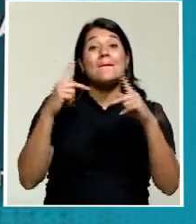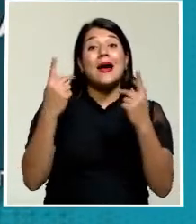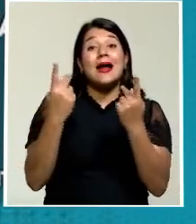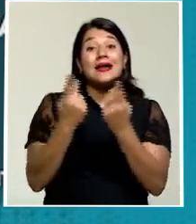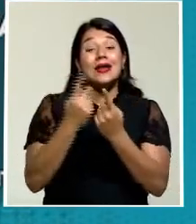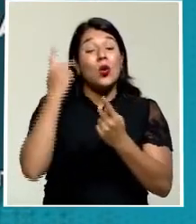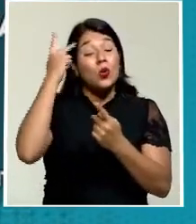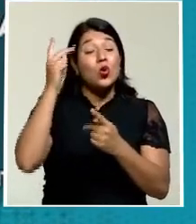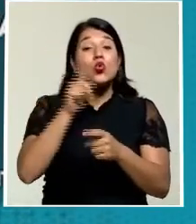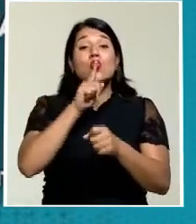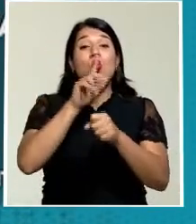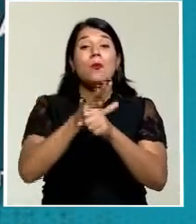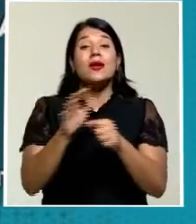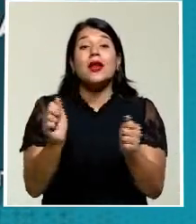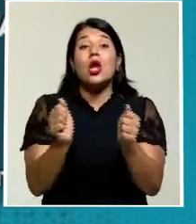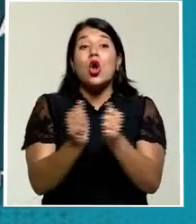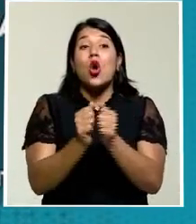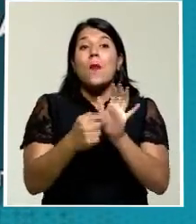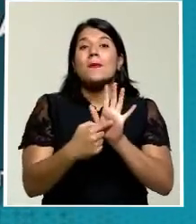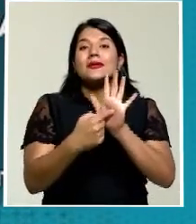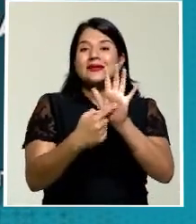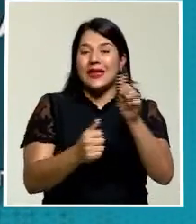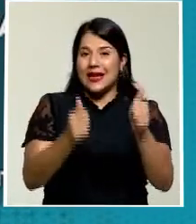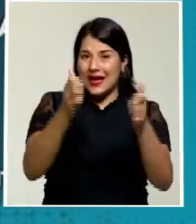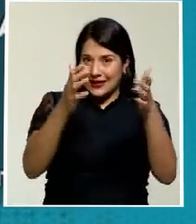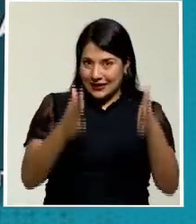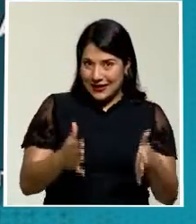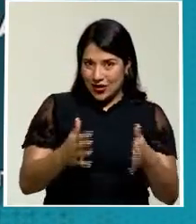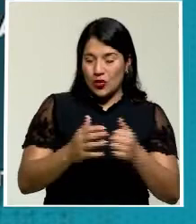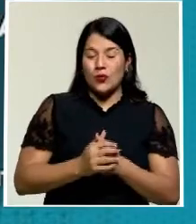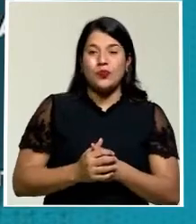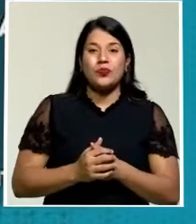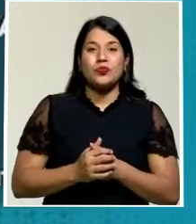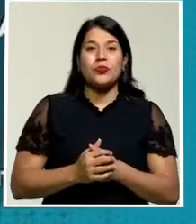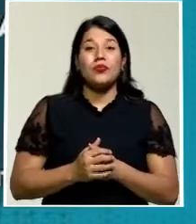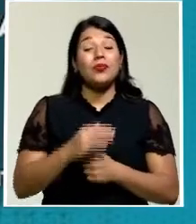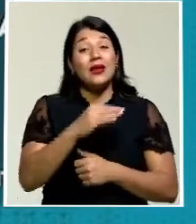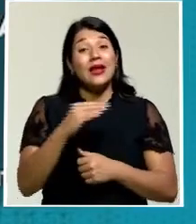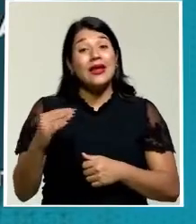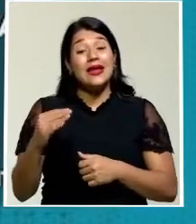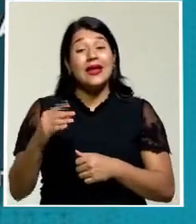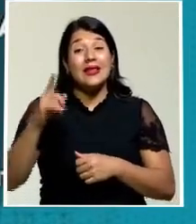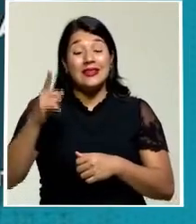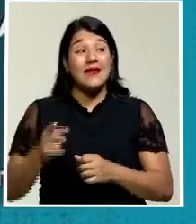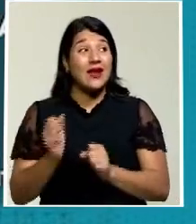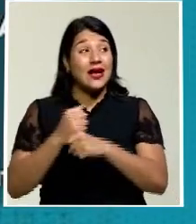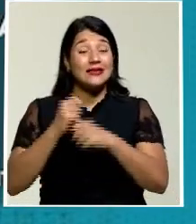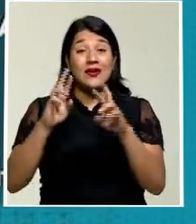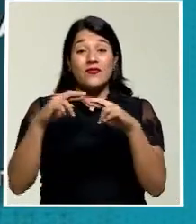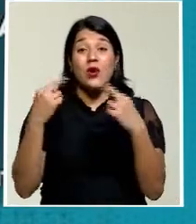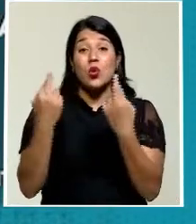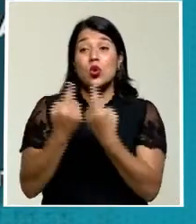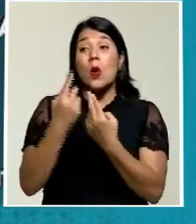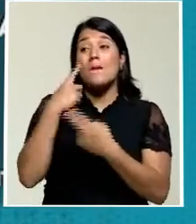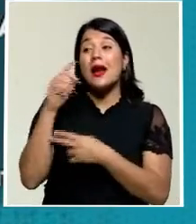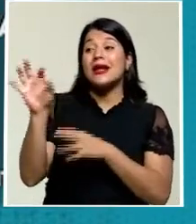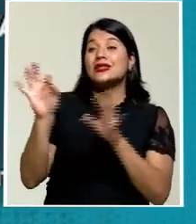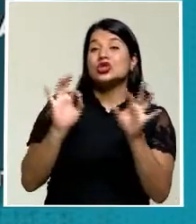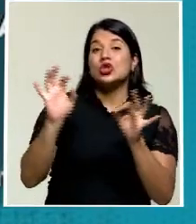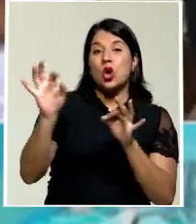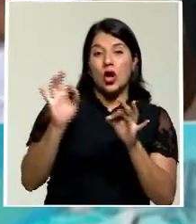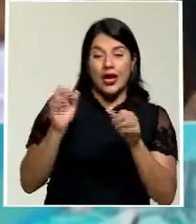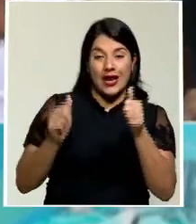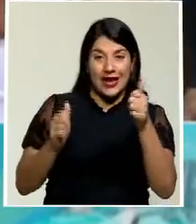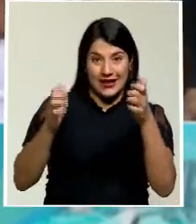el 3 de octubre es la fecha límite para que las agrupaciones realicen sus asambleas y ratifiquen a quienes se postularán a los puestos de elección popular.